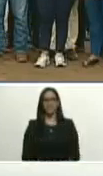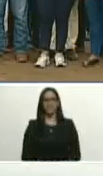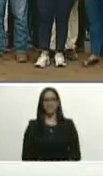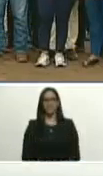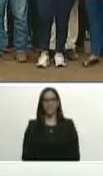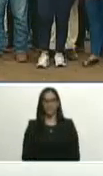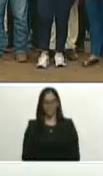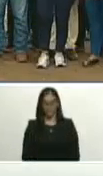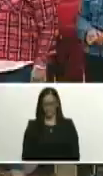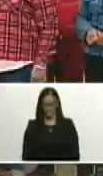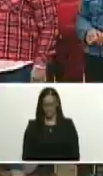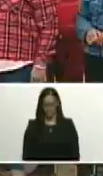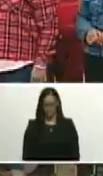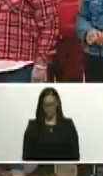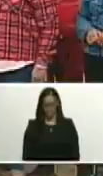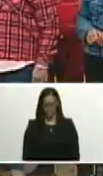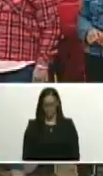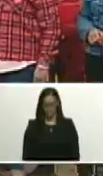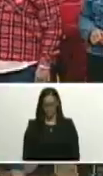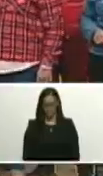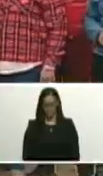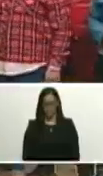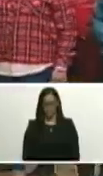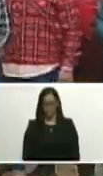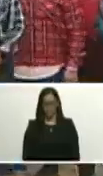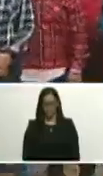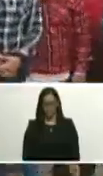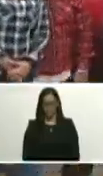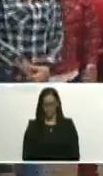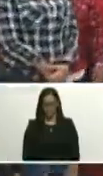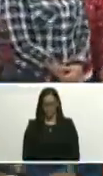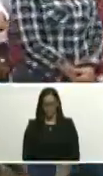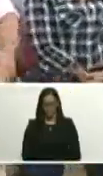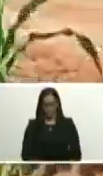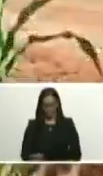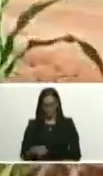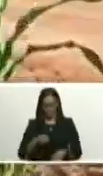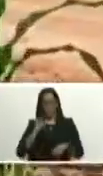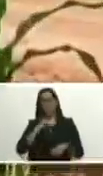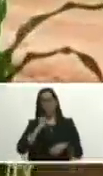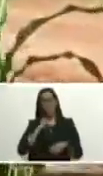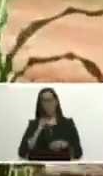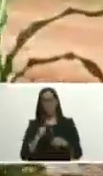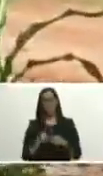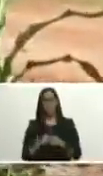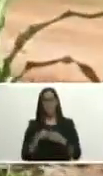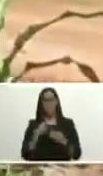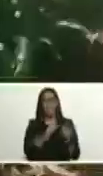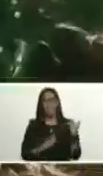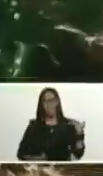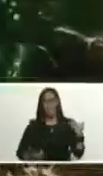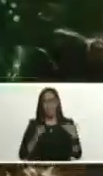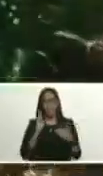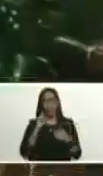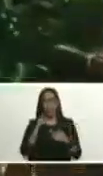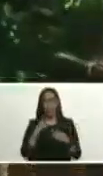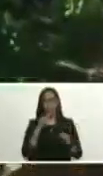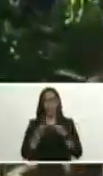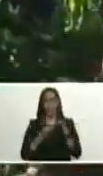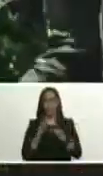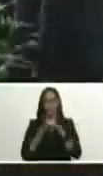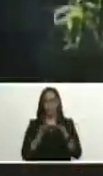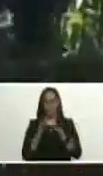si presidente efectivamente sus dos componentes que usted bien explícitamente lo ha dicho bueno